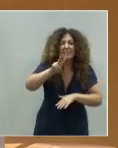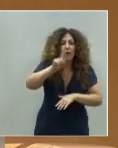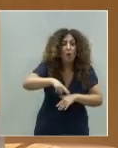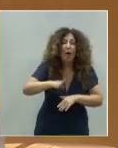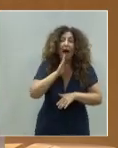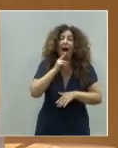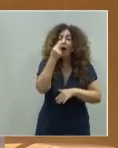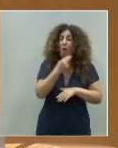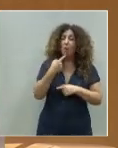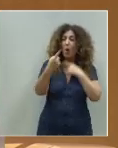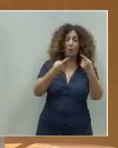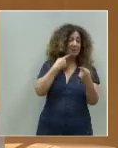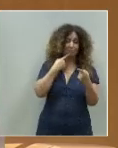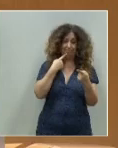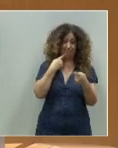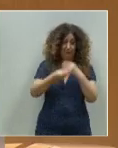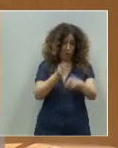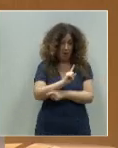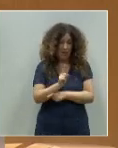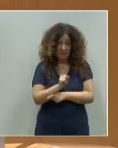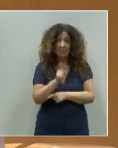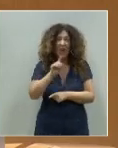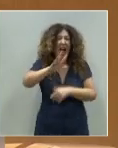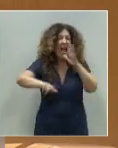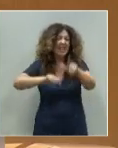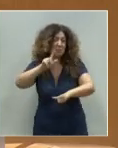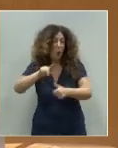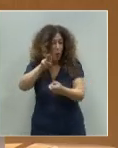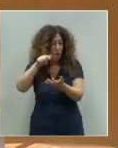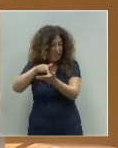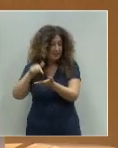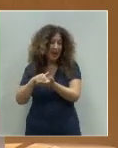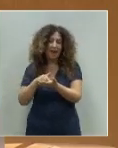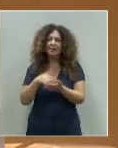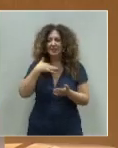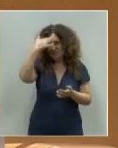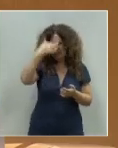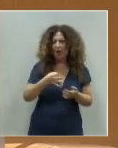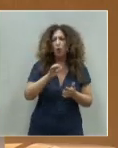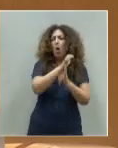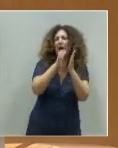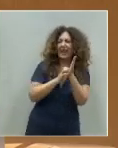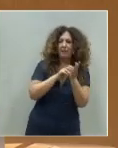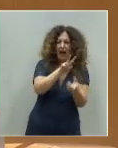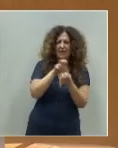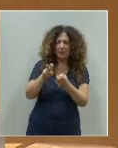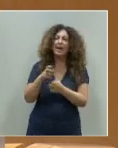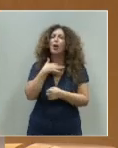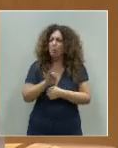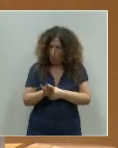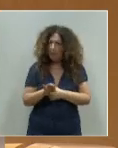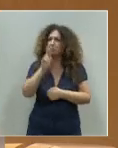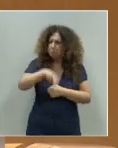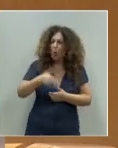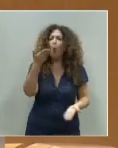compromisos. Resuelto ese espolio fiscal, otro gallo cantaría para emprender rebajas fiscales justas, en este caso,